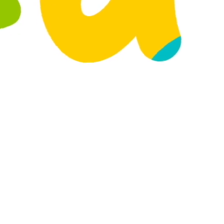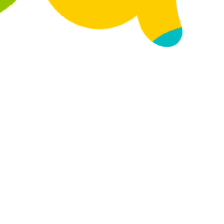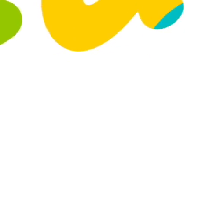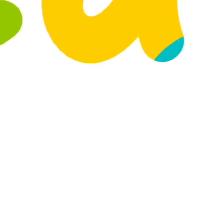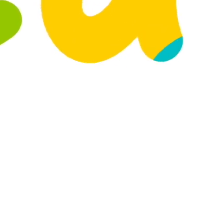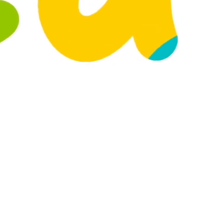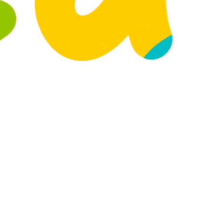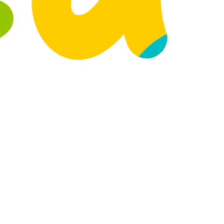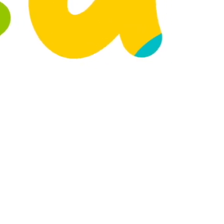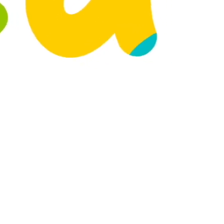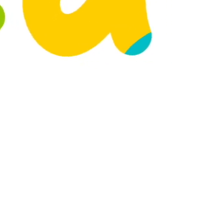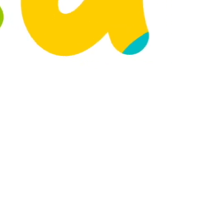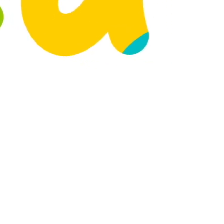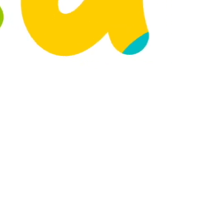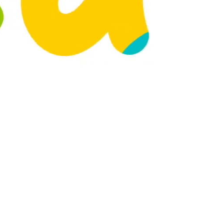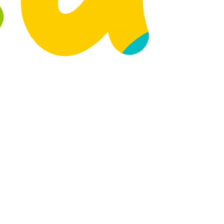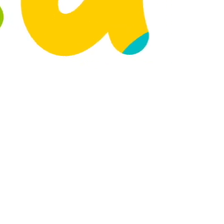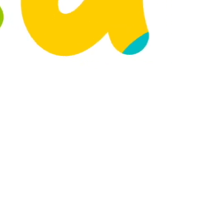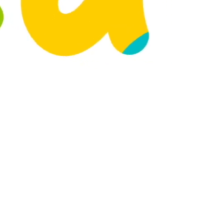Miren,